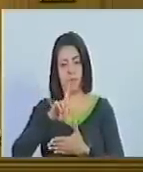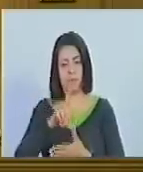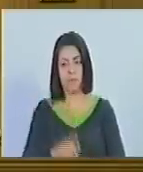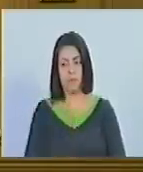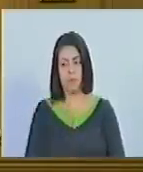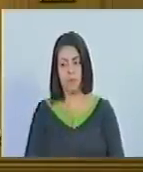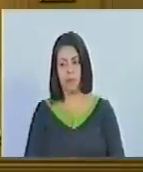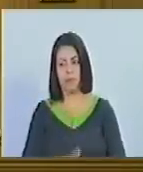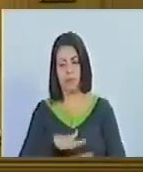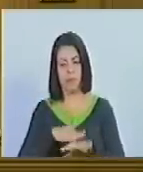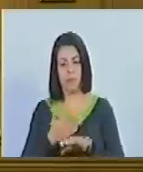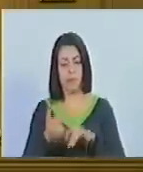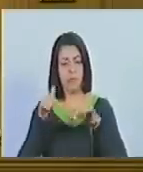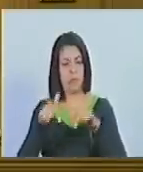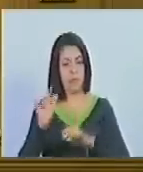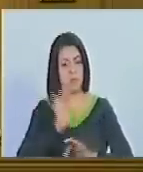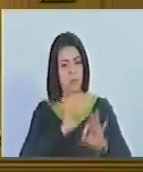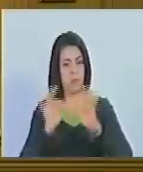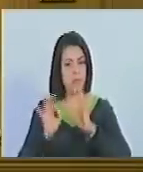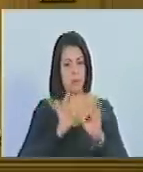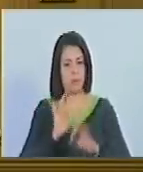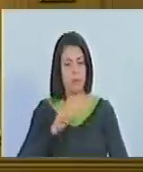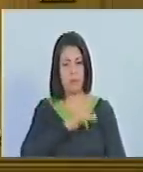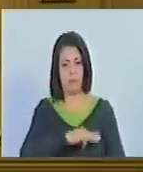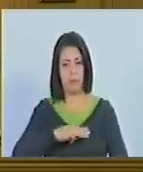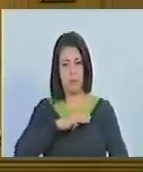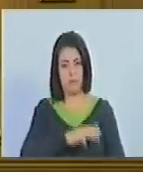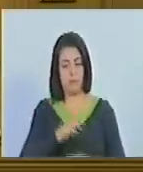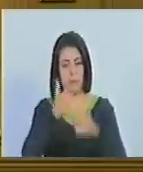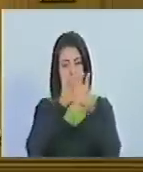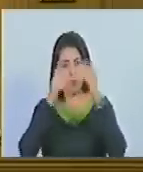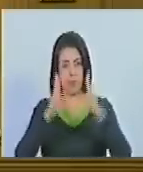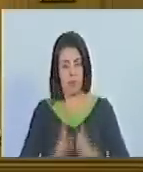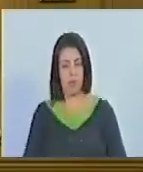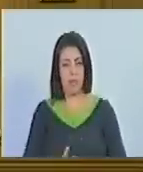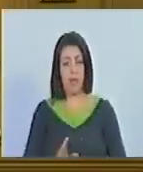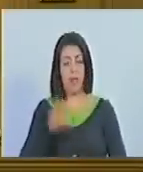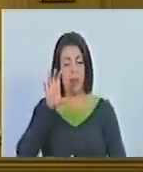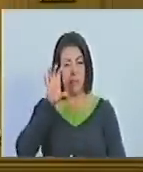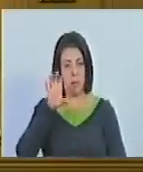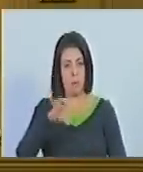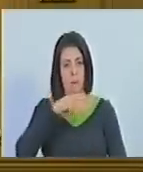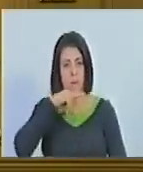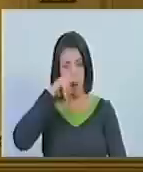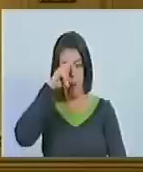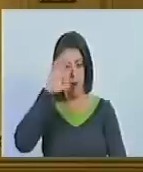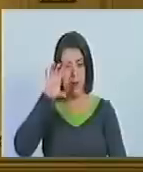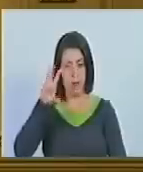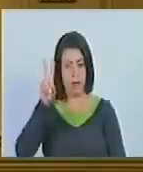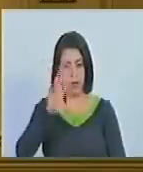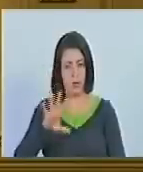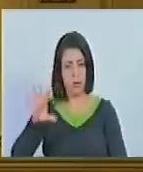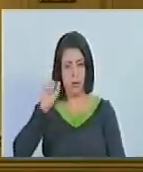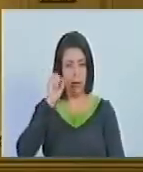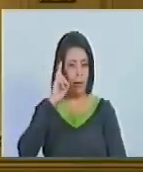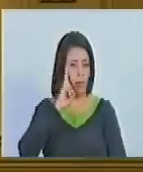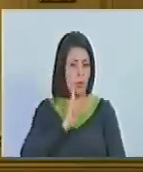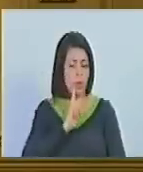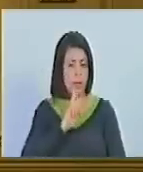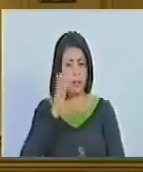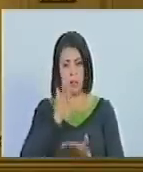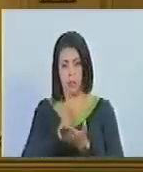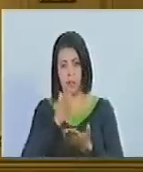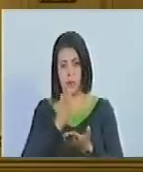en virtud de la capacidad visionaria del libertador y padre de la patria Simón Bolívar quien desde